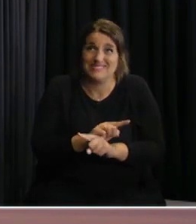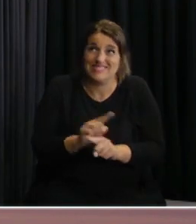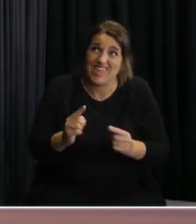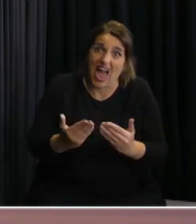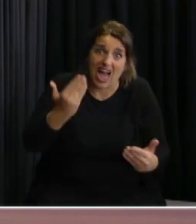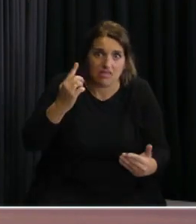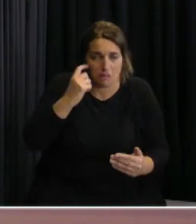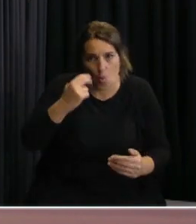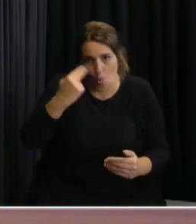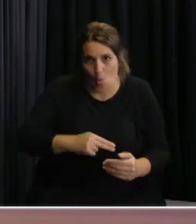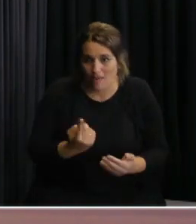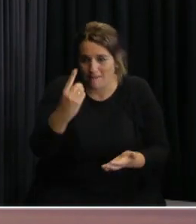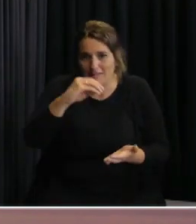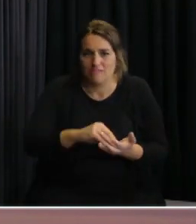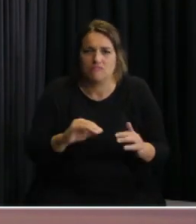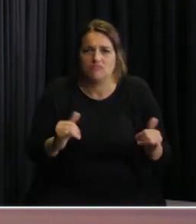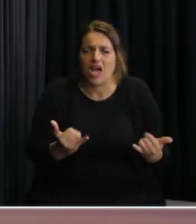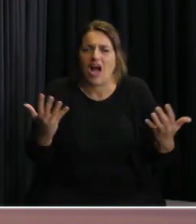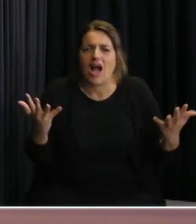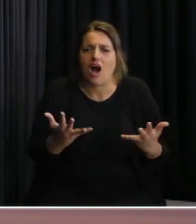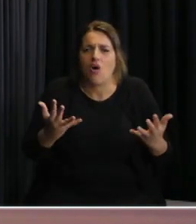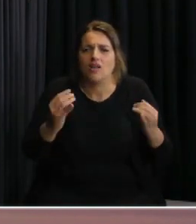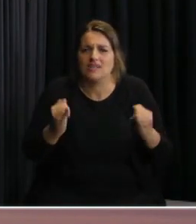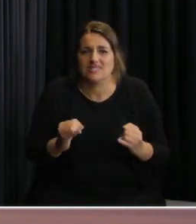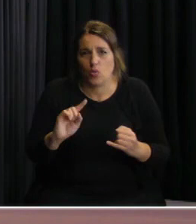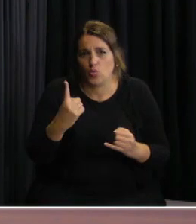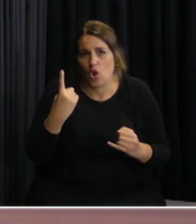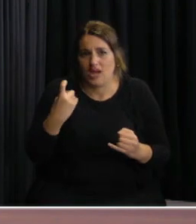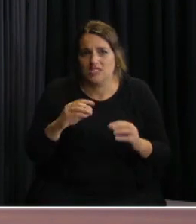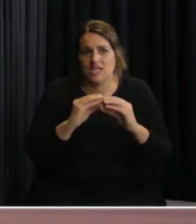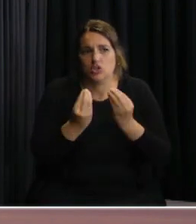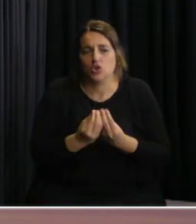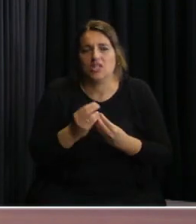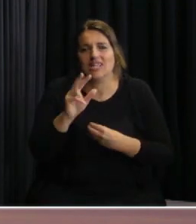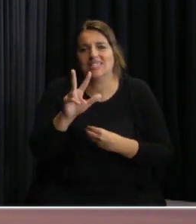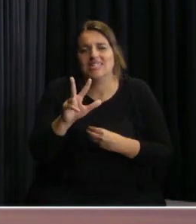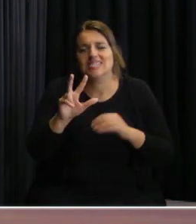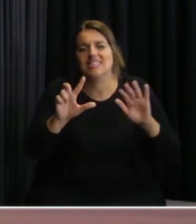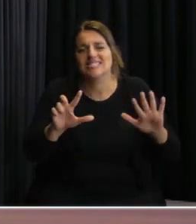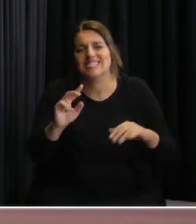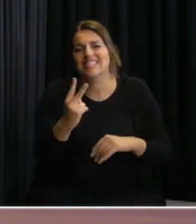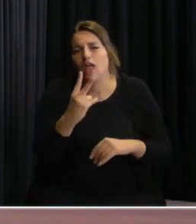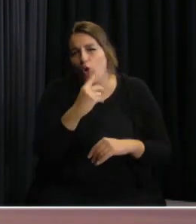hemos llegado a vacunar en este momento al día de ayer 372 mil personas